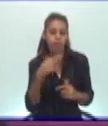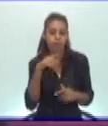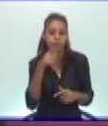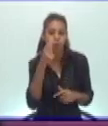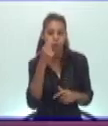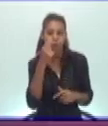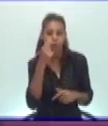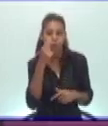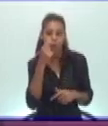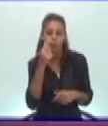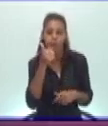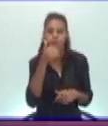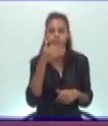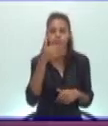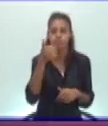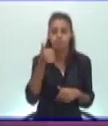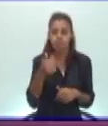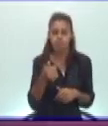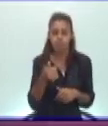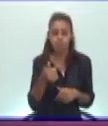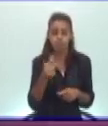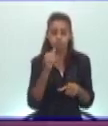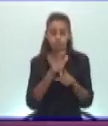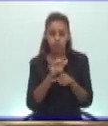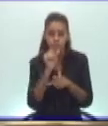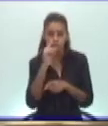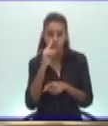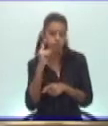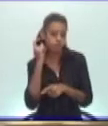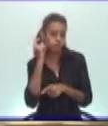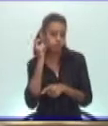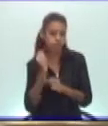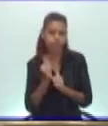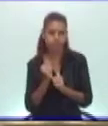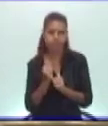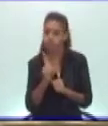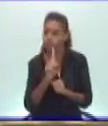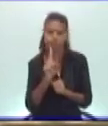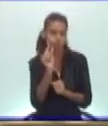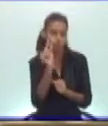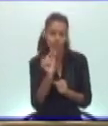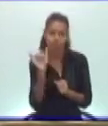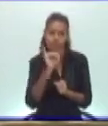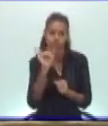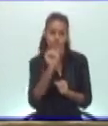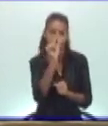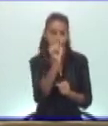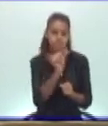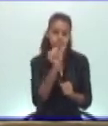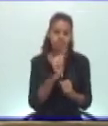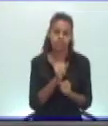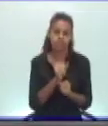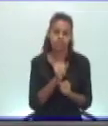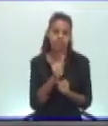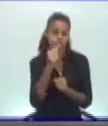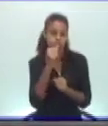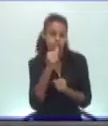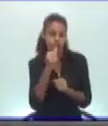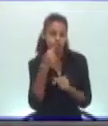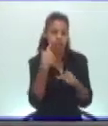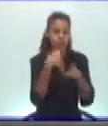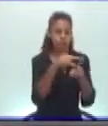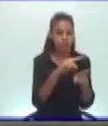Sin embargo, un hombre decente, honesto, porque en ese momento no se trata de la misma persona. La mejor manera de yo decirle